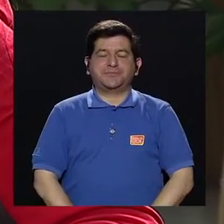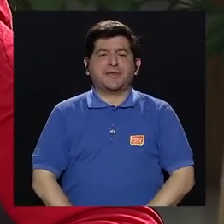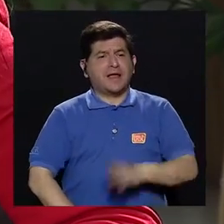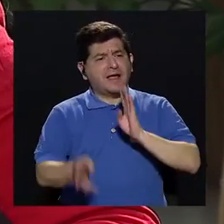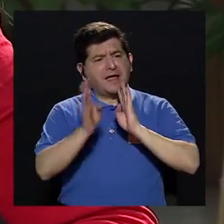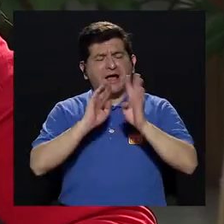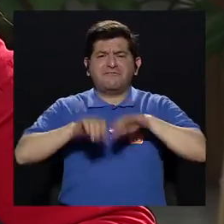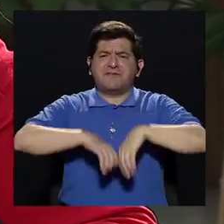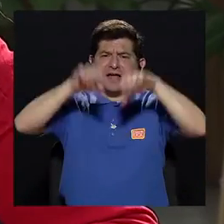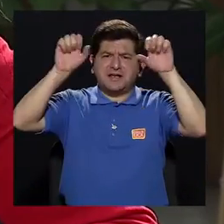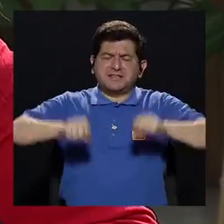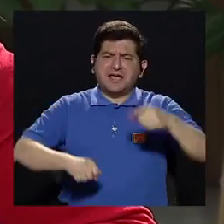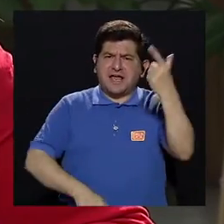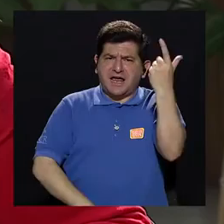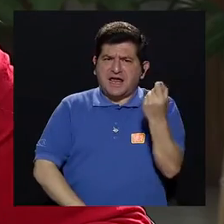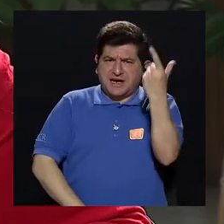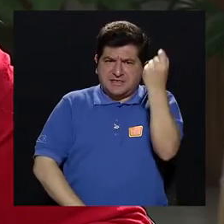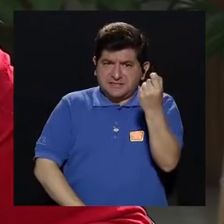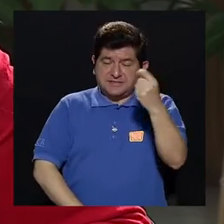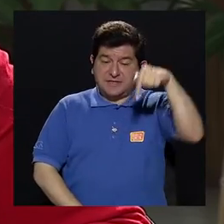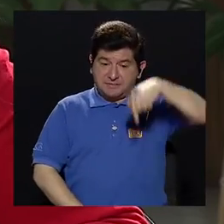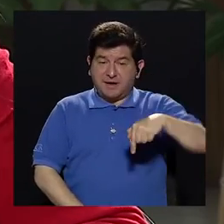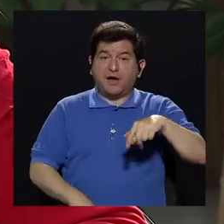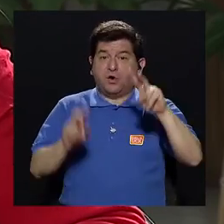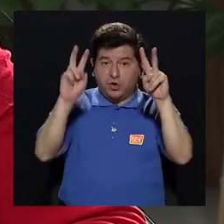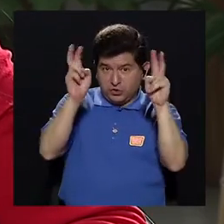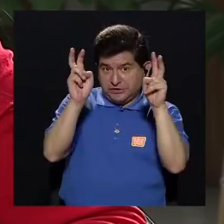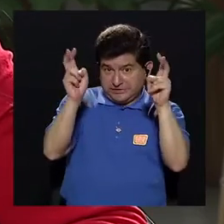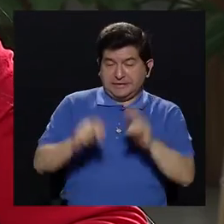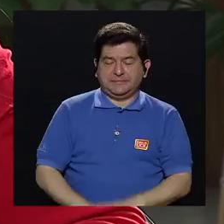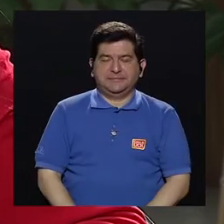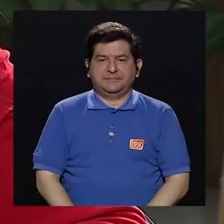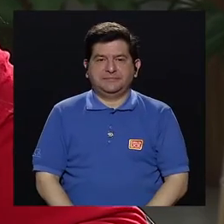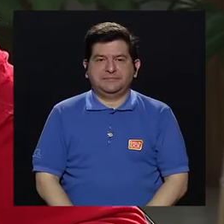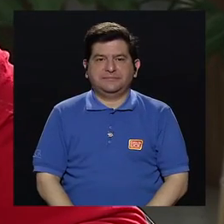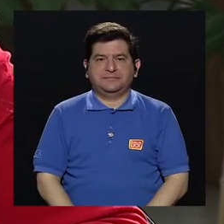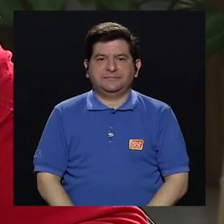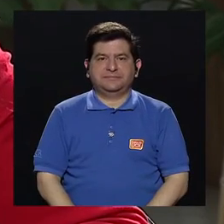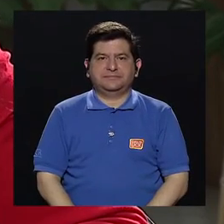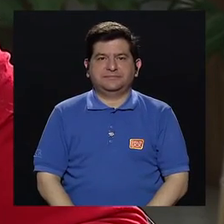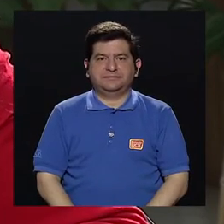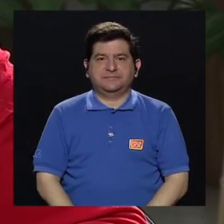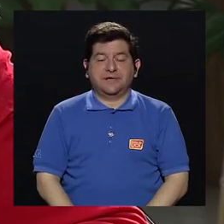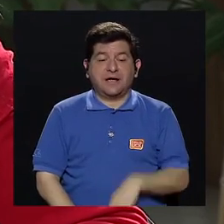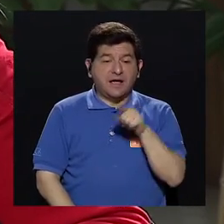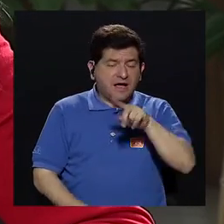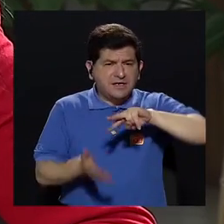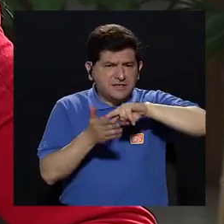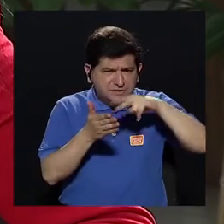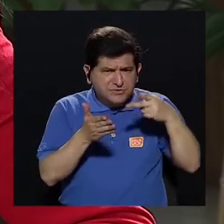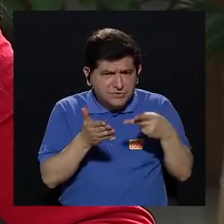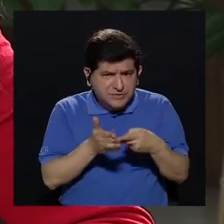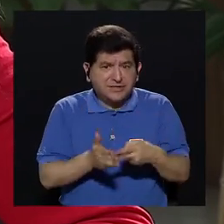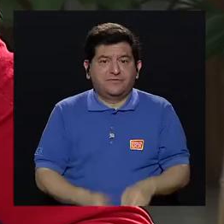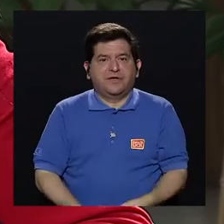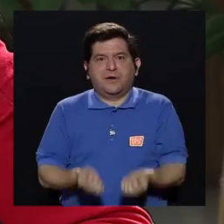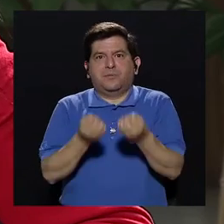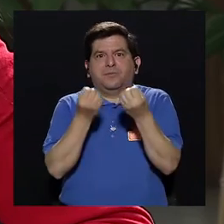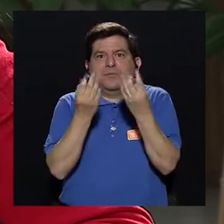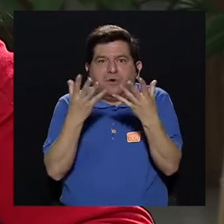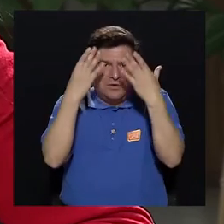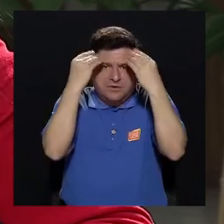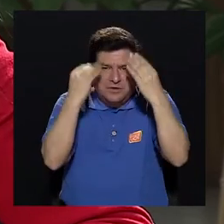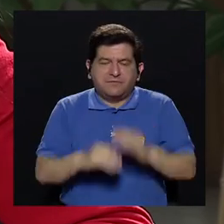Bueno y hablar del sistema de pensiones que es lo que nos trae hoy por trabajo es todo en tema y eso nos llevaría a más de un capítulo.